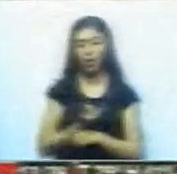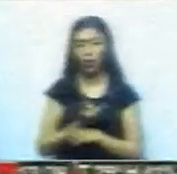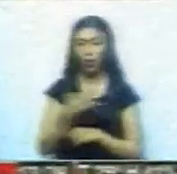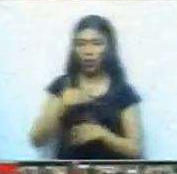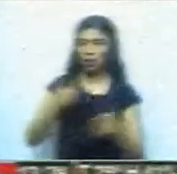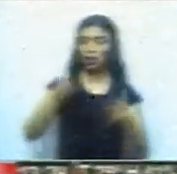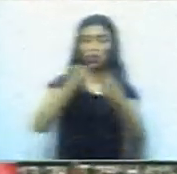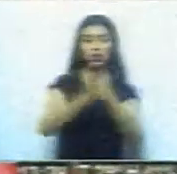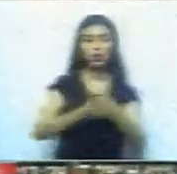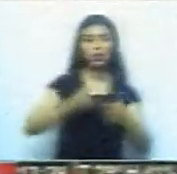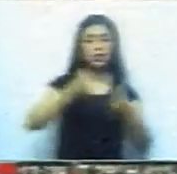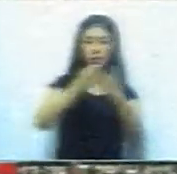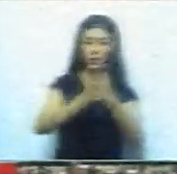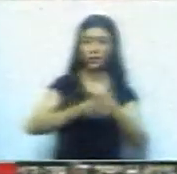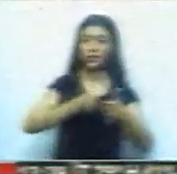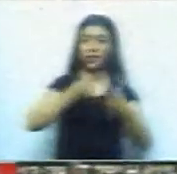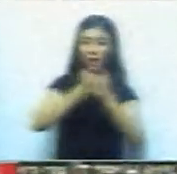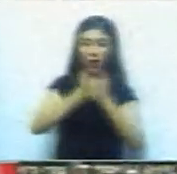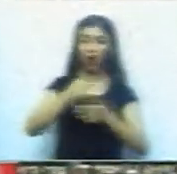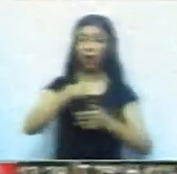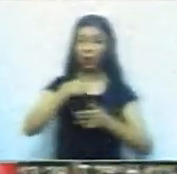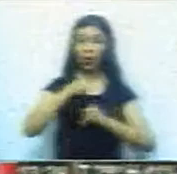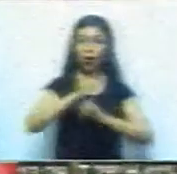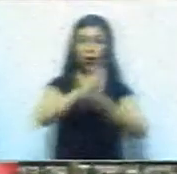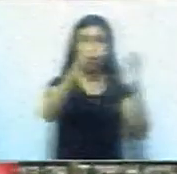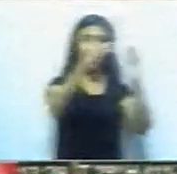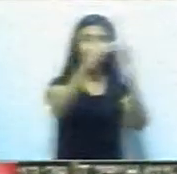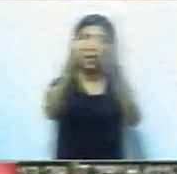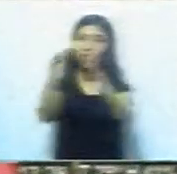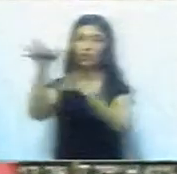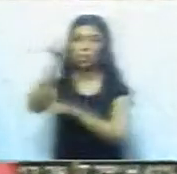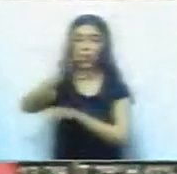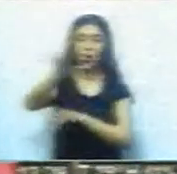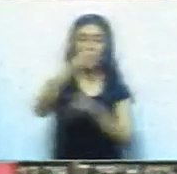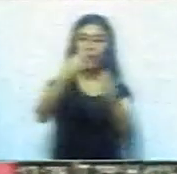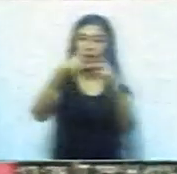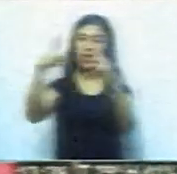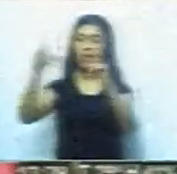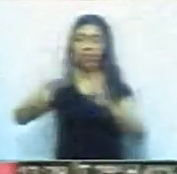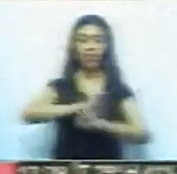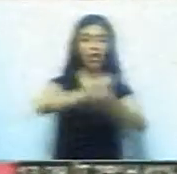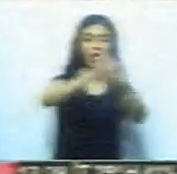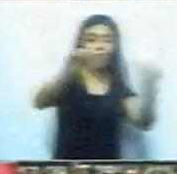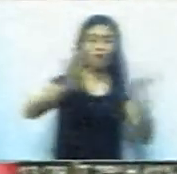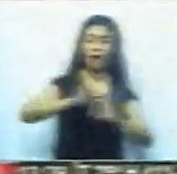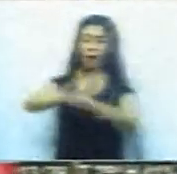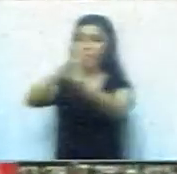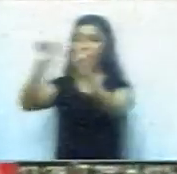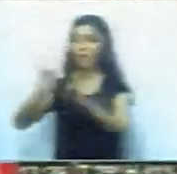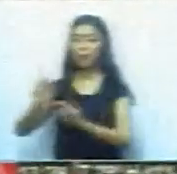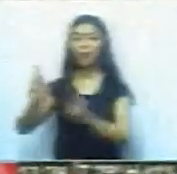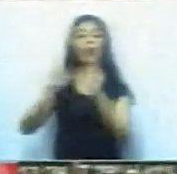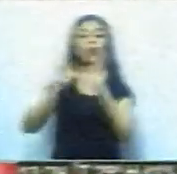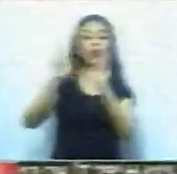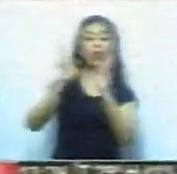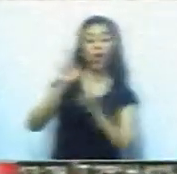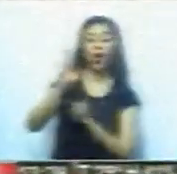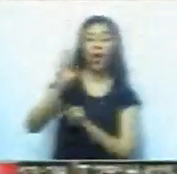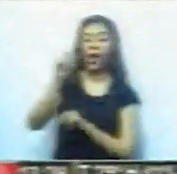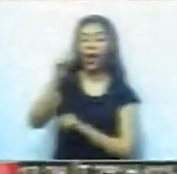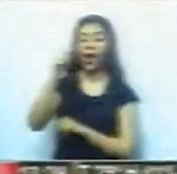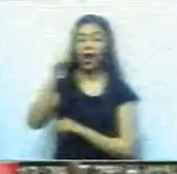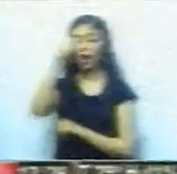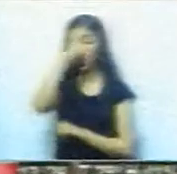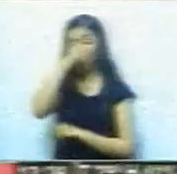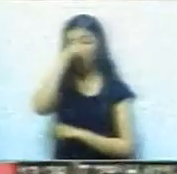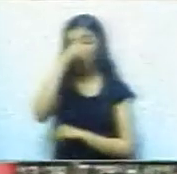llevar nuestro mensaje a todos lados. Y bueno, simplemente decirle que el domingo ojalá que la gente se anime a cambiar, que cambiemos de una